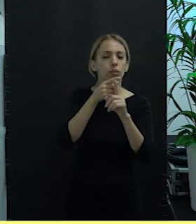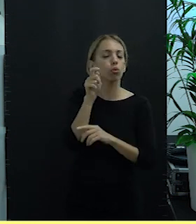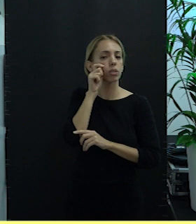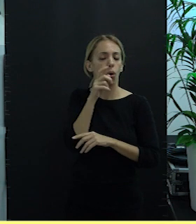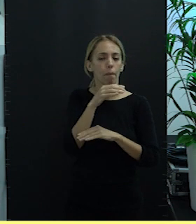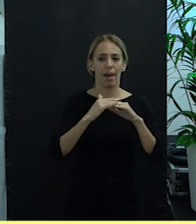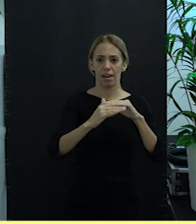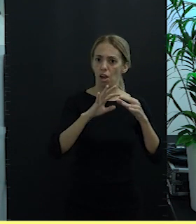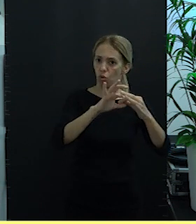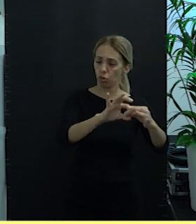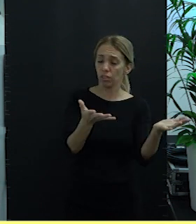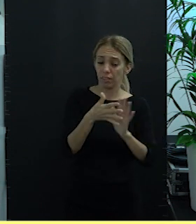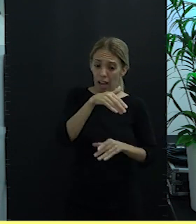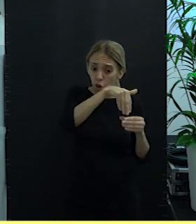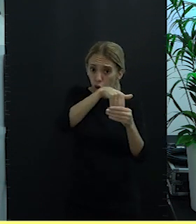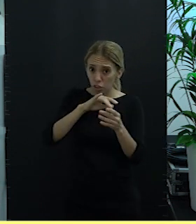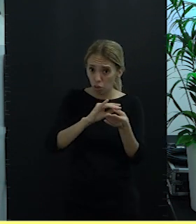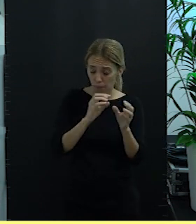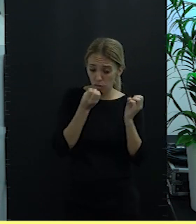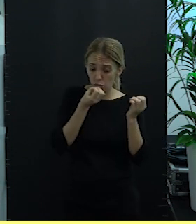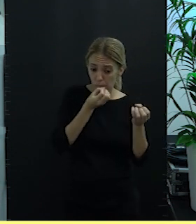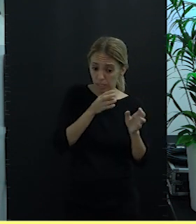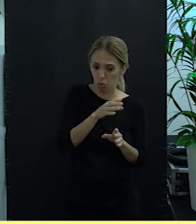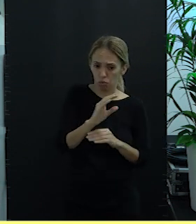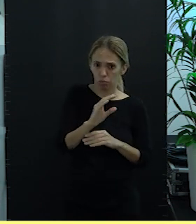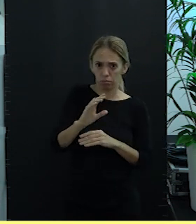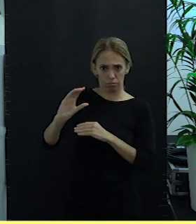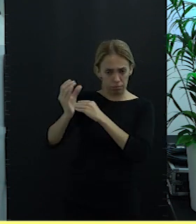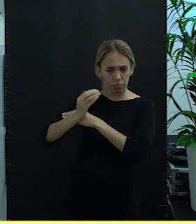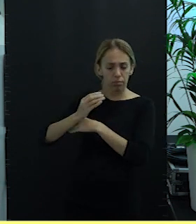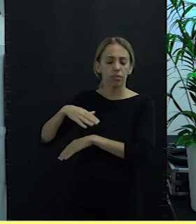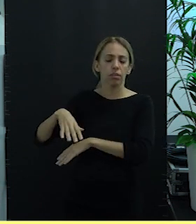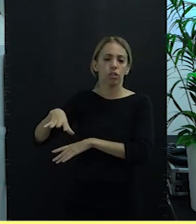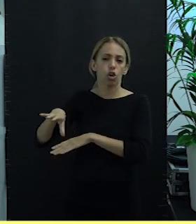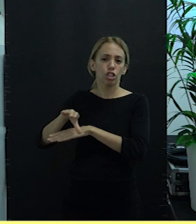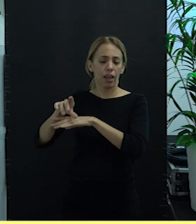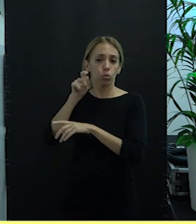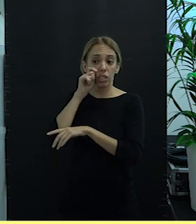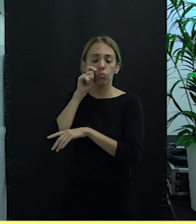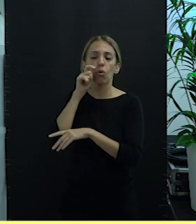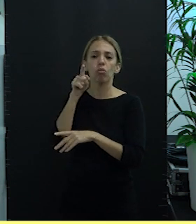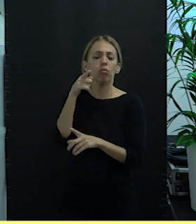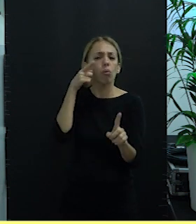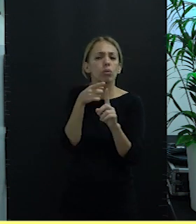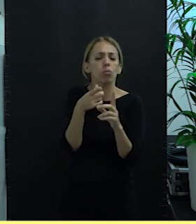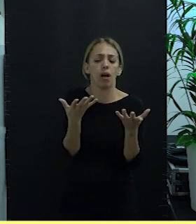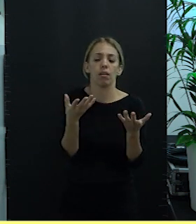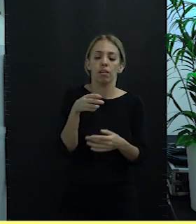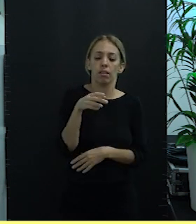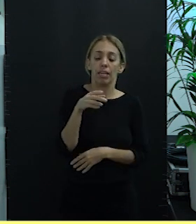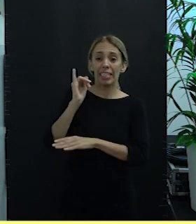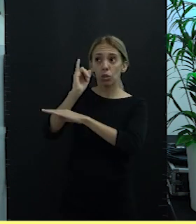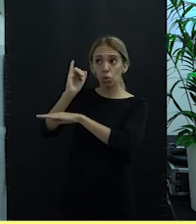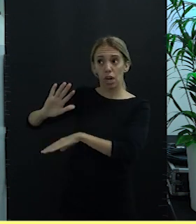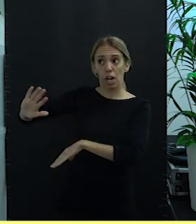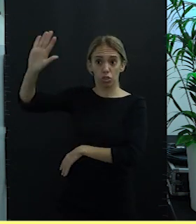formativo de estos proyectos financiados por la Consejería de Turismo están basado en las cualificaciones del Instituto